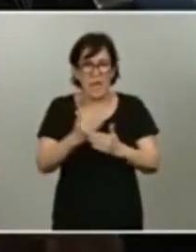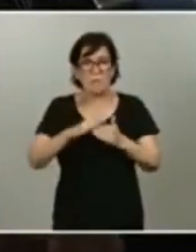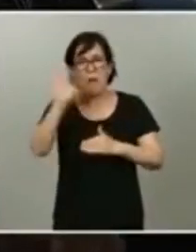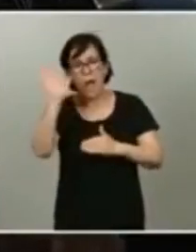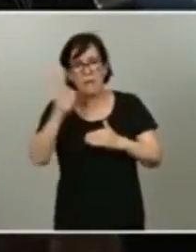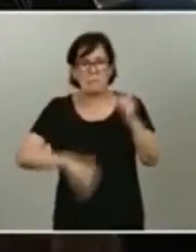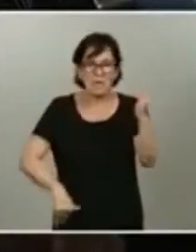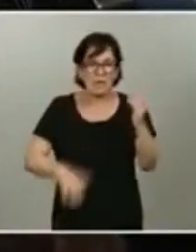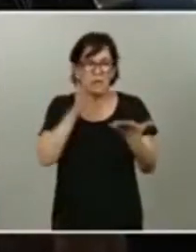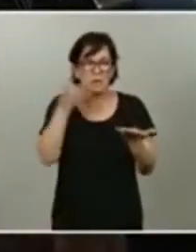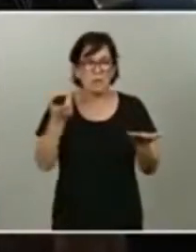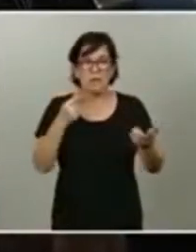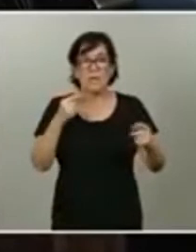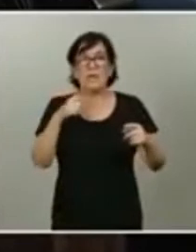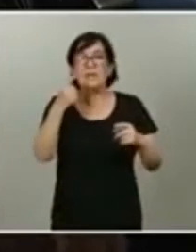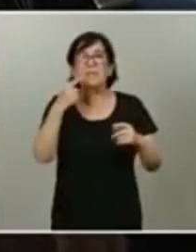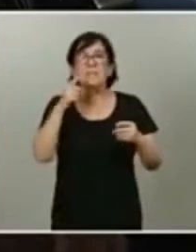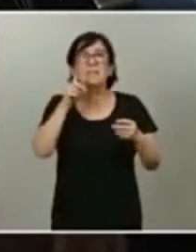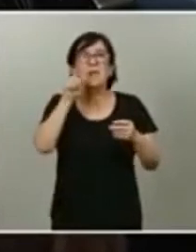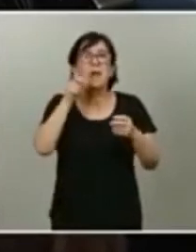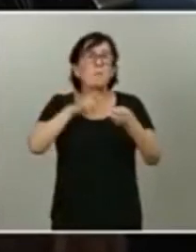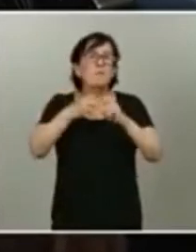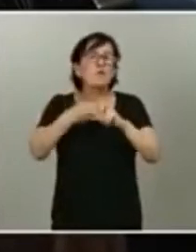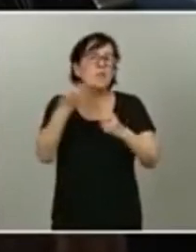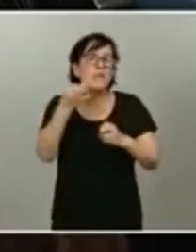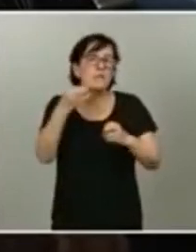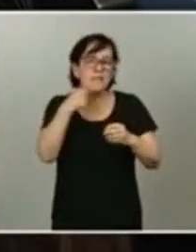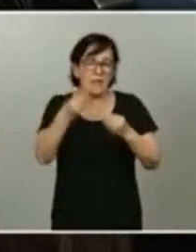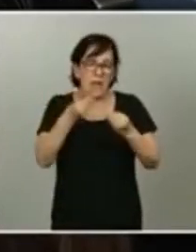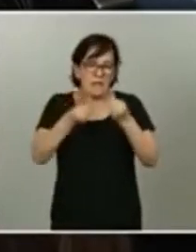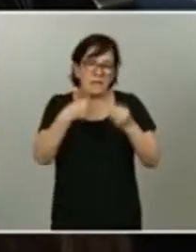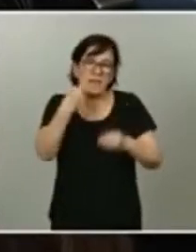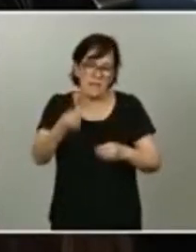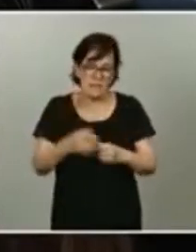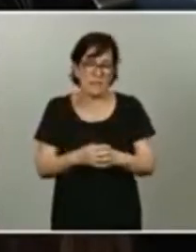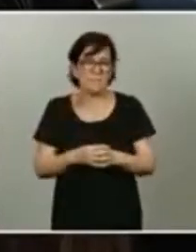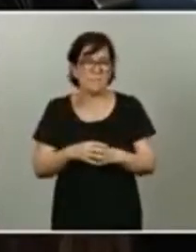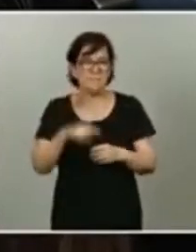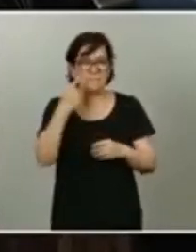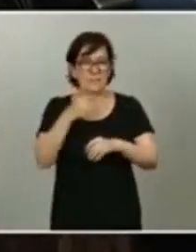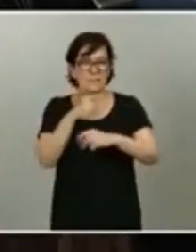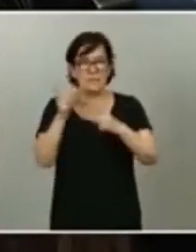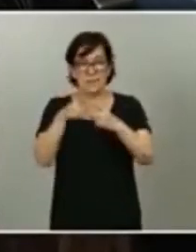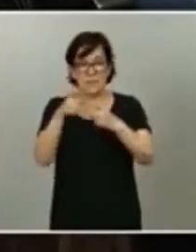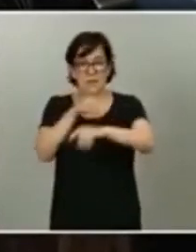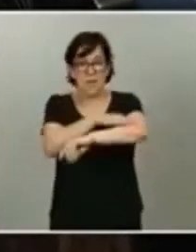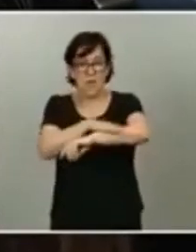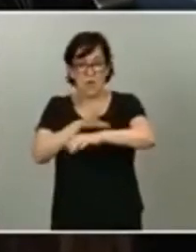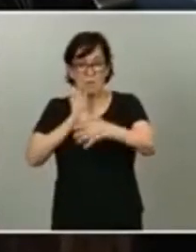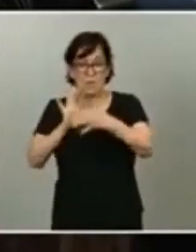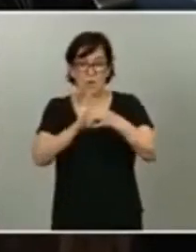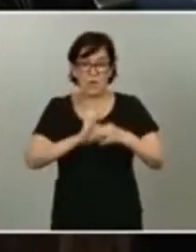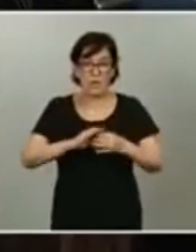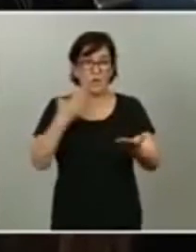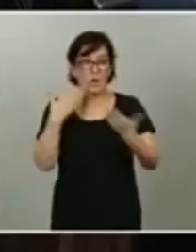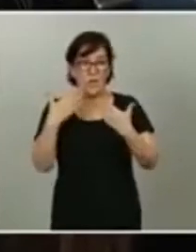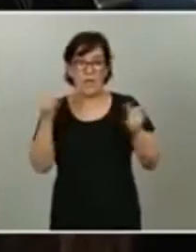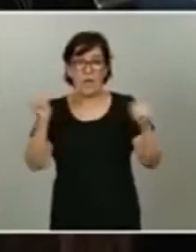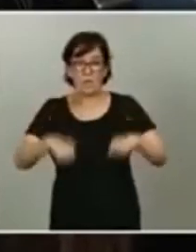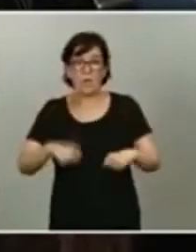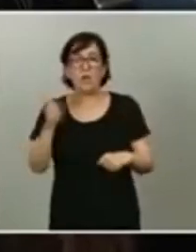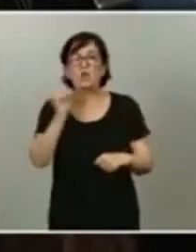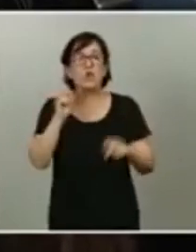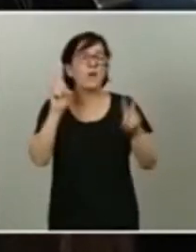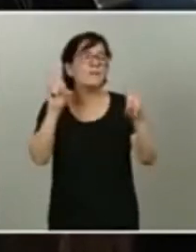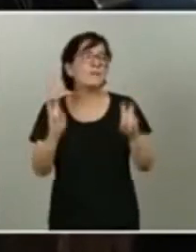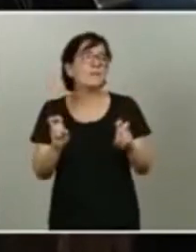Ejecutivo en Bruselas. Y después, dice que es un Gobierno, el Gobierno de la Unión, el diálogo y el acuerdo y que no es cuestión de quién